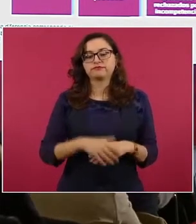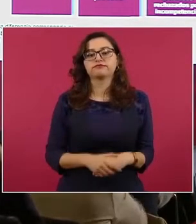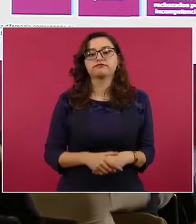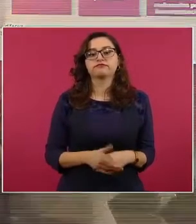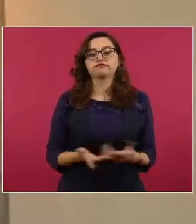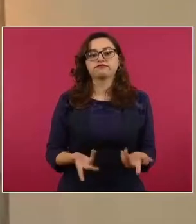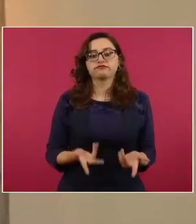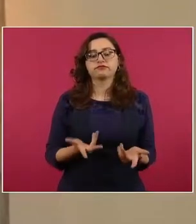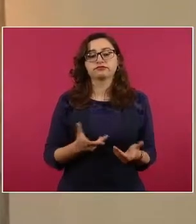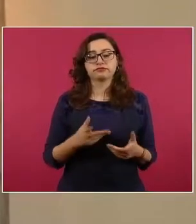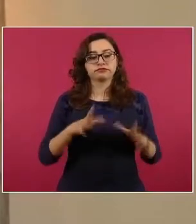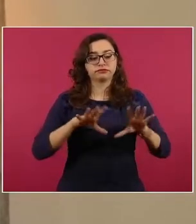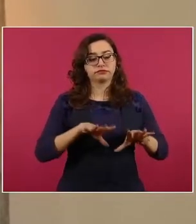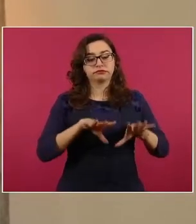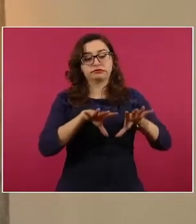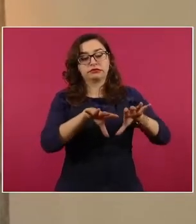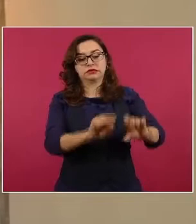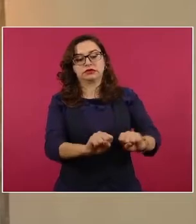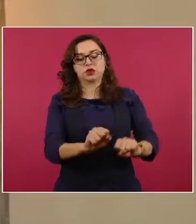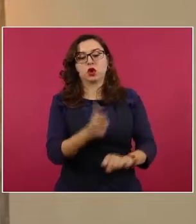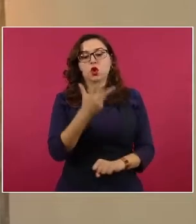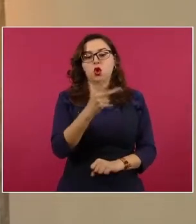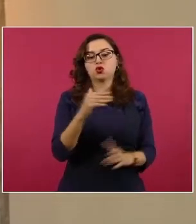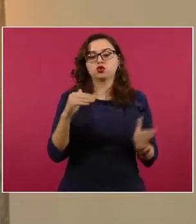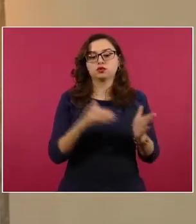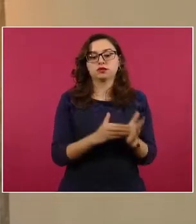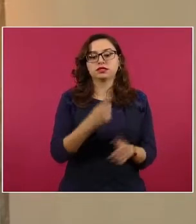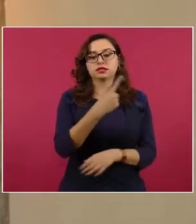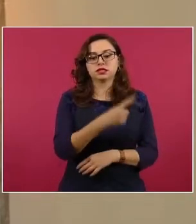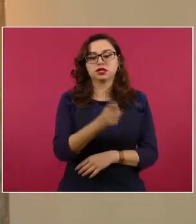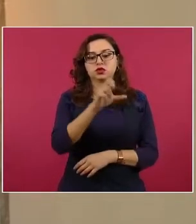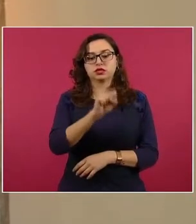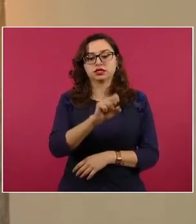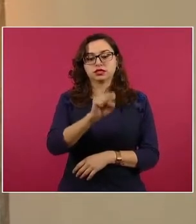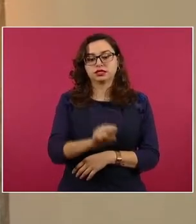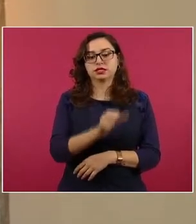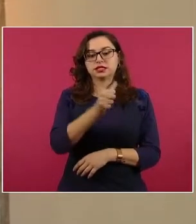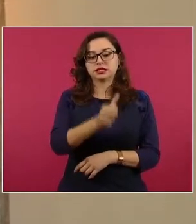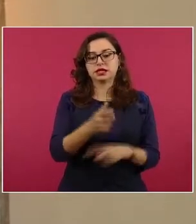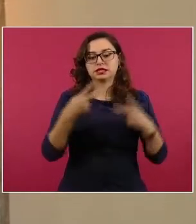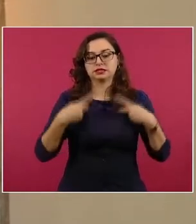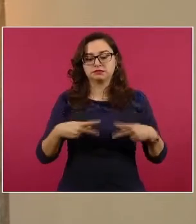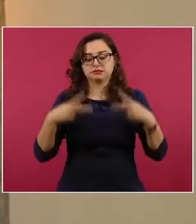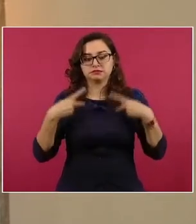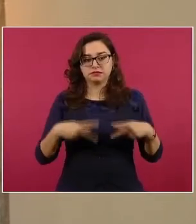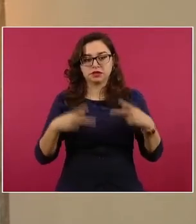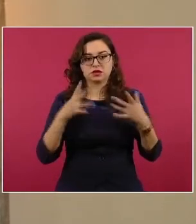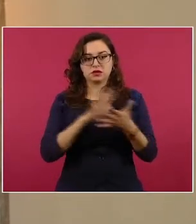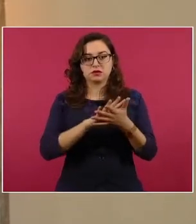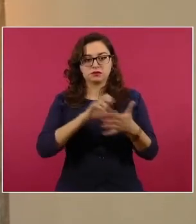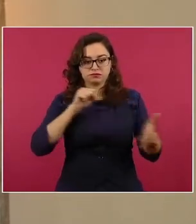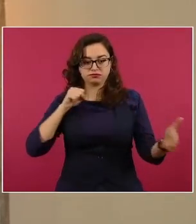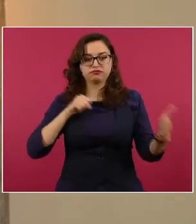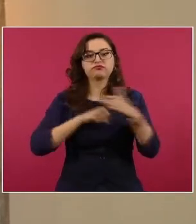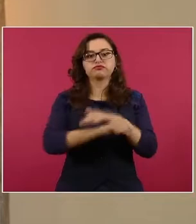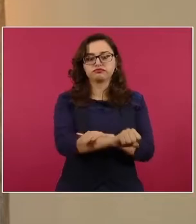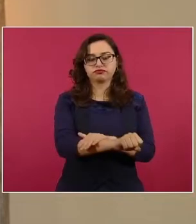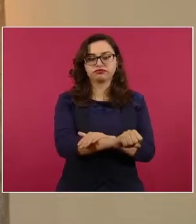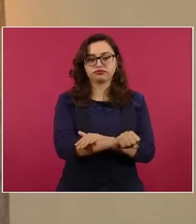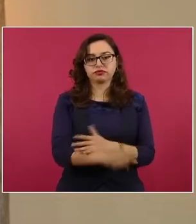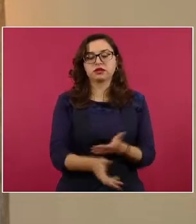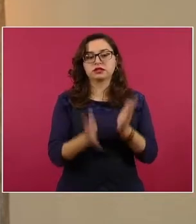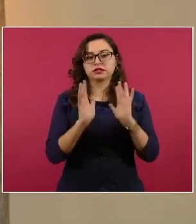Federal a 8 mil 166 personas que fueron dadas de alta en el Registro Nacional de